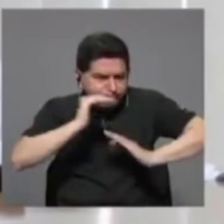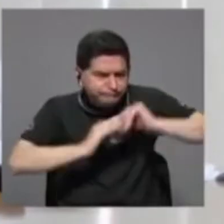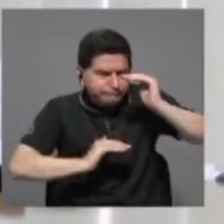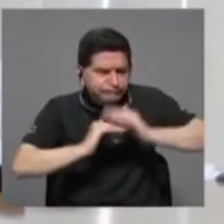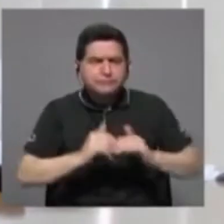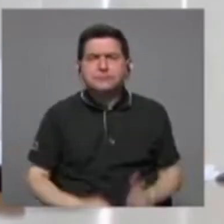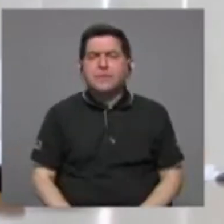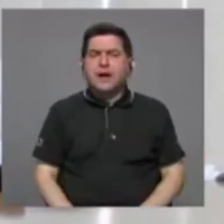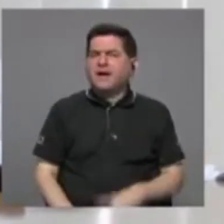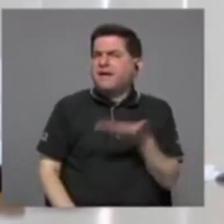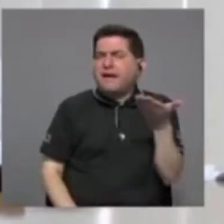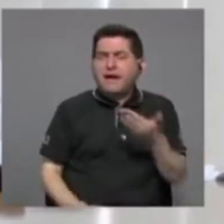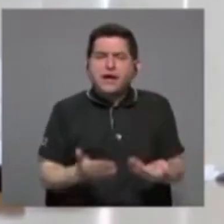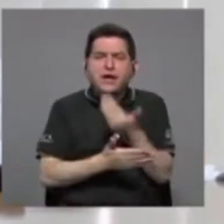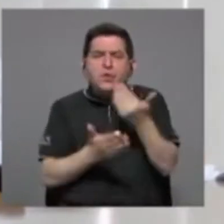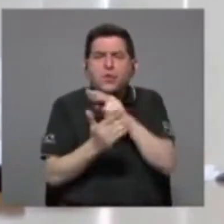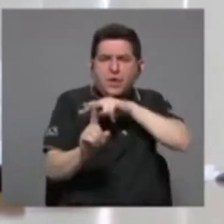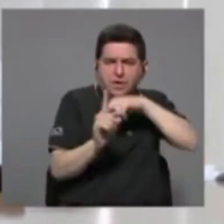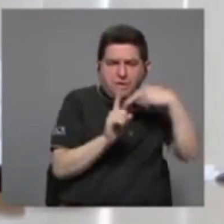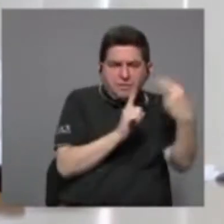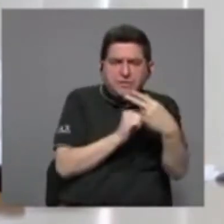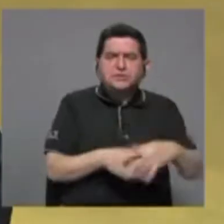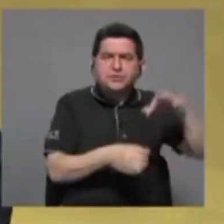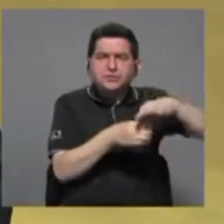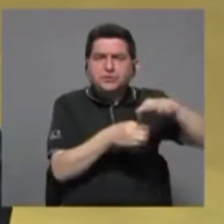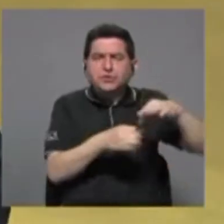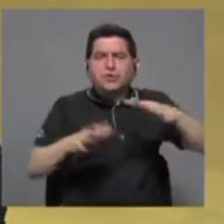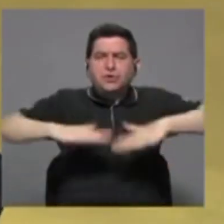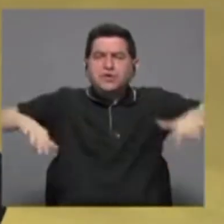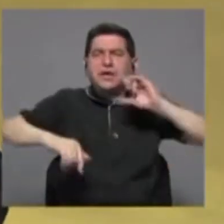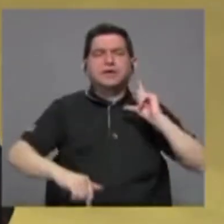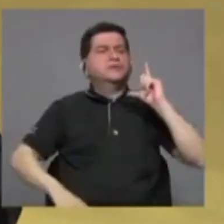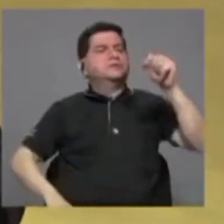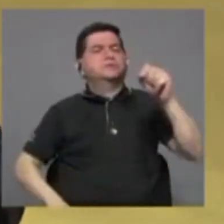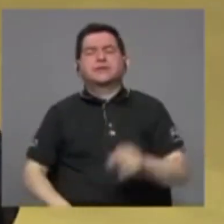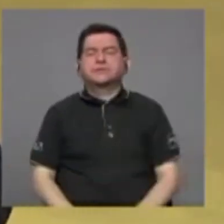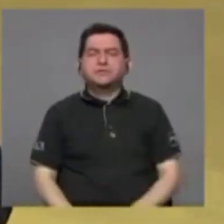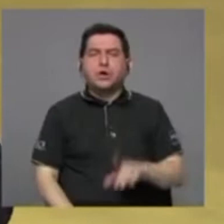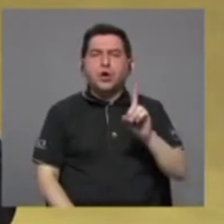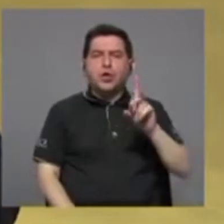esta nueva visión de la agricultura y el medio rural. Doctor Ibrahim,